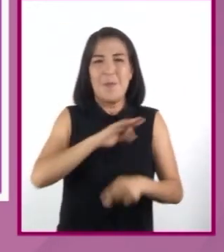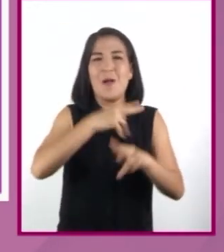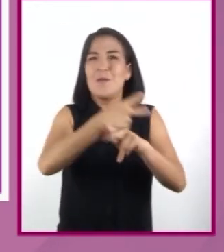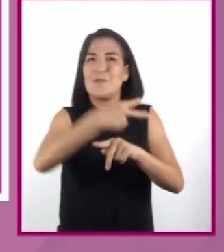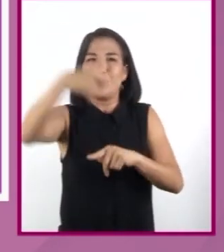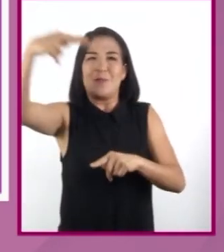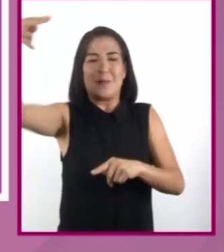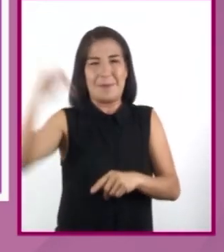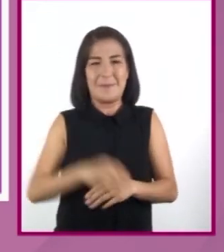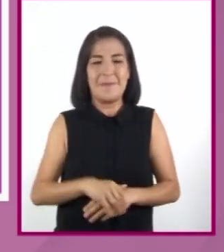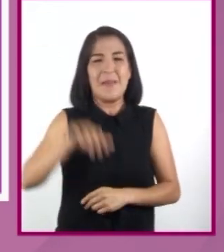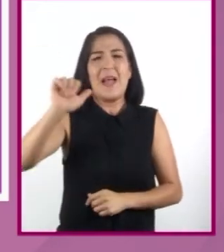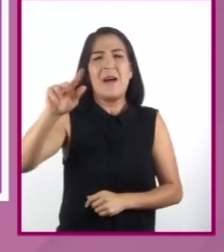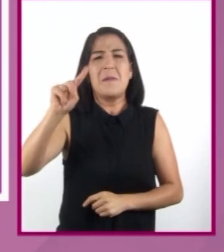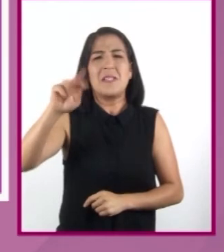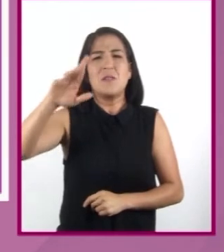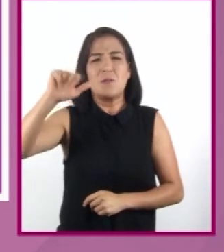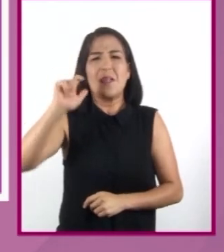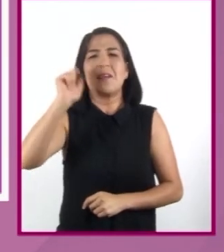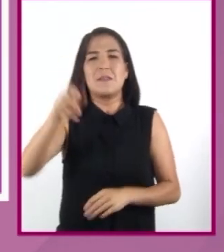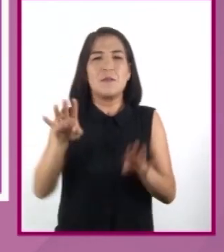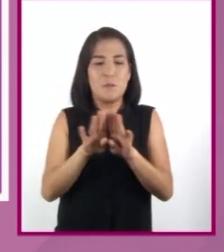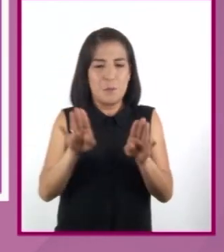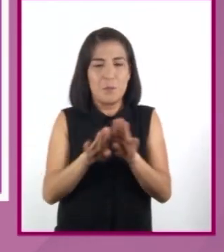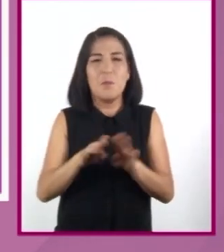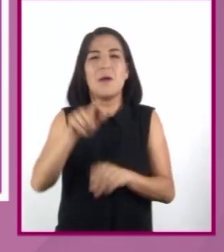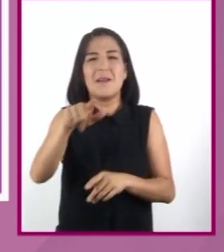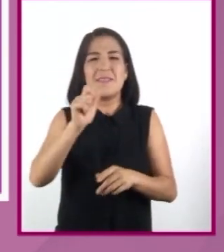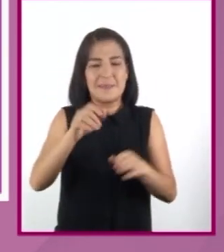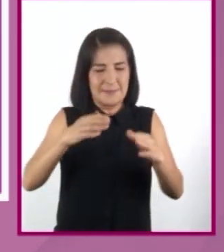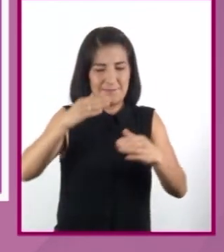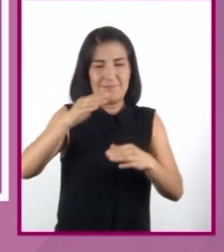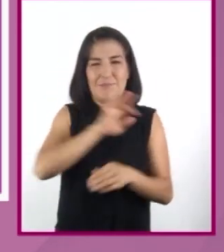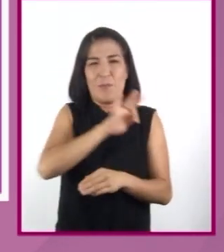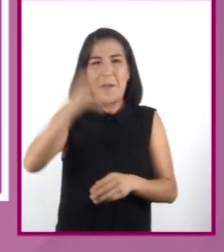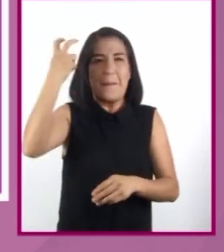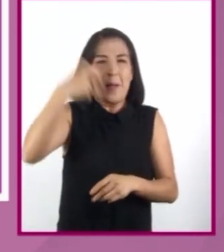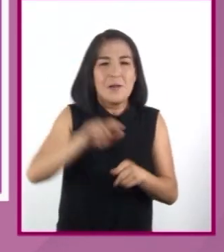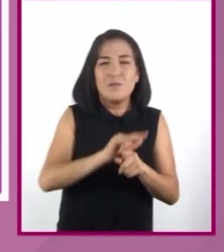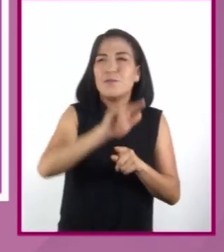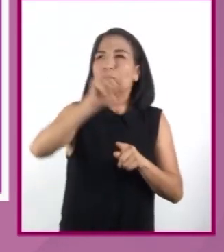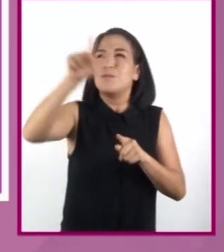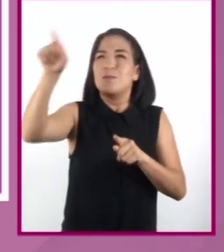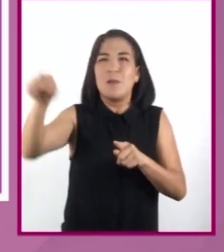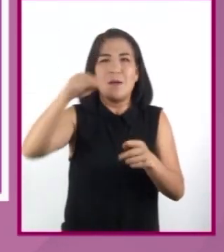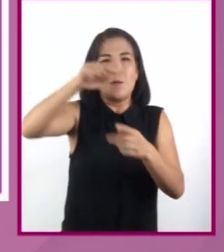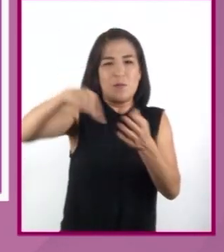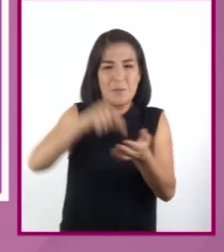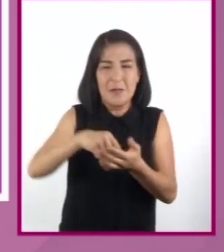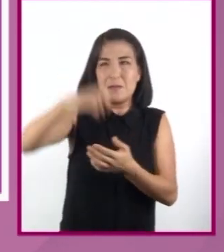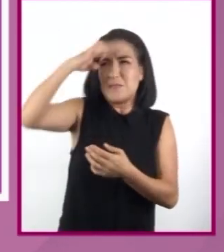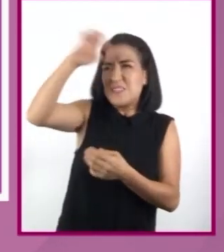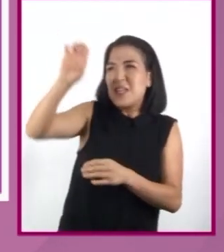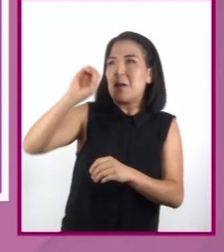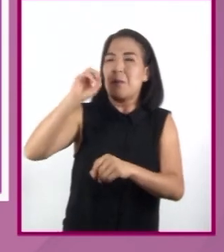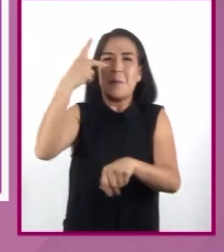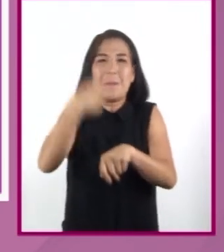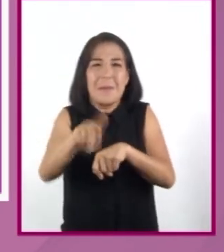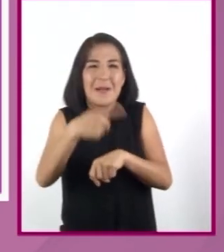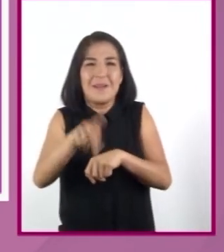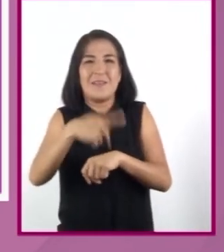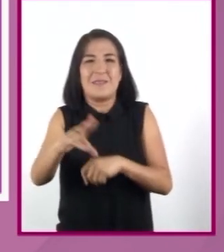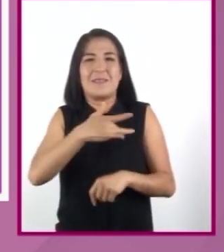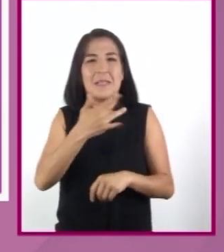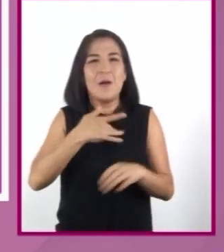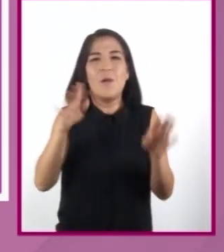Aventura Los sucesos que relata consisten en viajes a lugares desconocidos o peligrosos y sus personajes